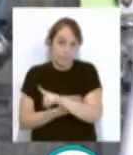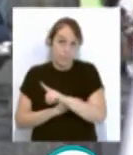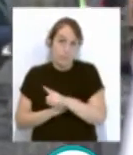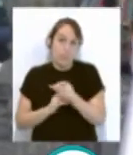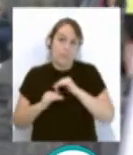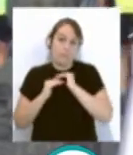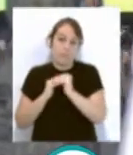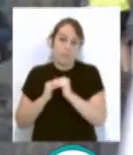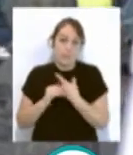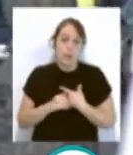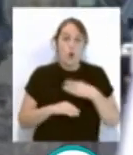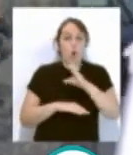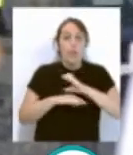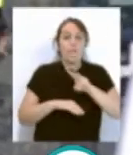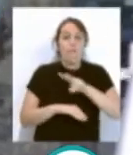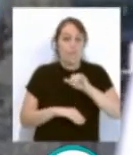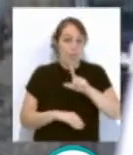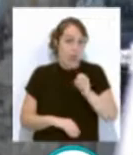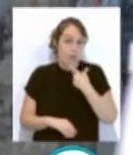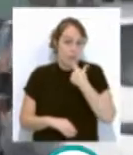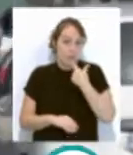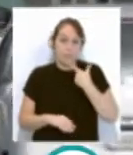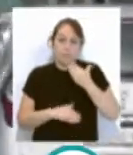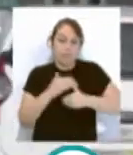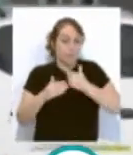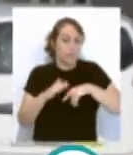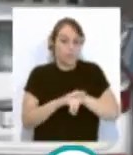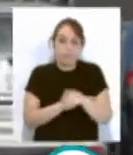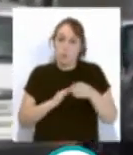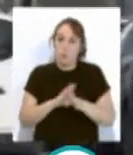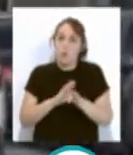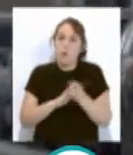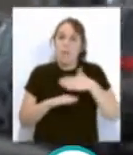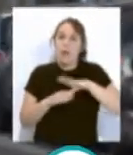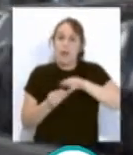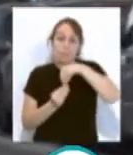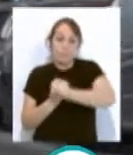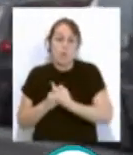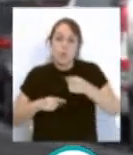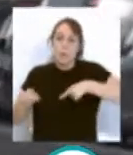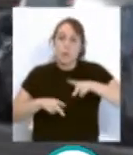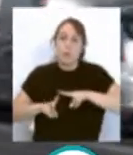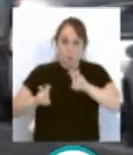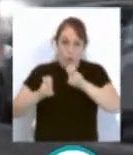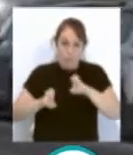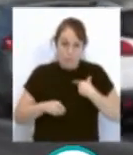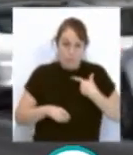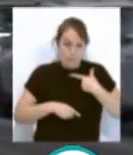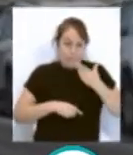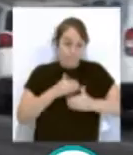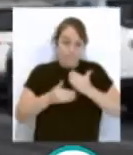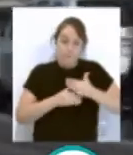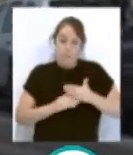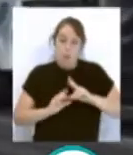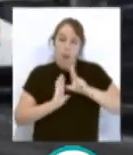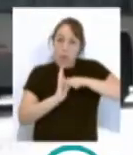concejal Martín Vila ha señalado que se sigue avanzando también en un nuevo pliego de transporte, tras quedar este proceso ralentizado durante la